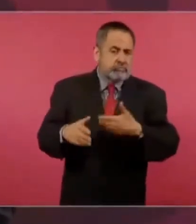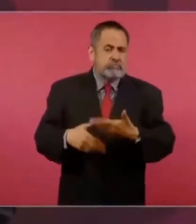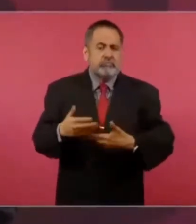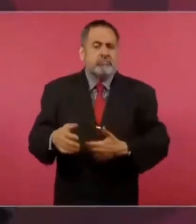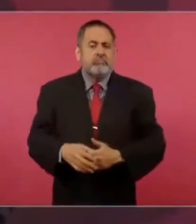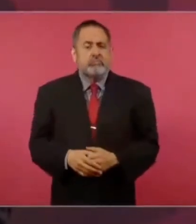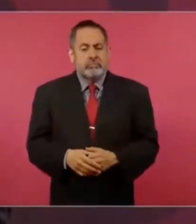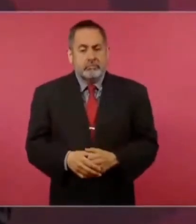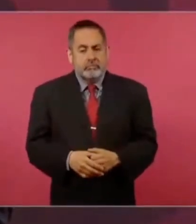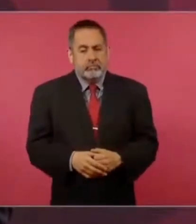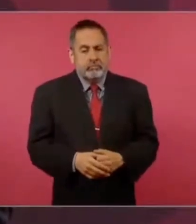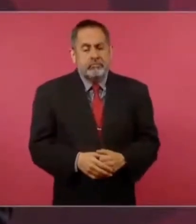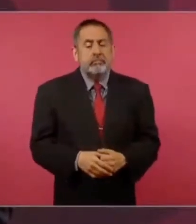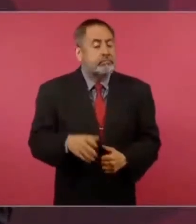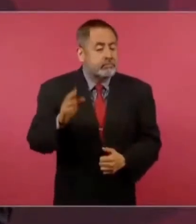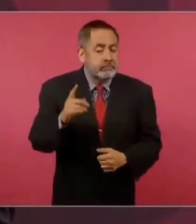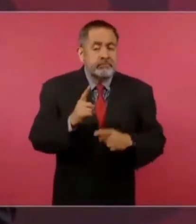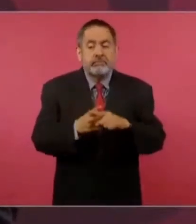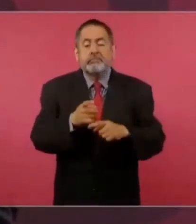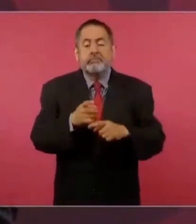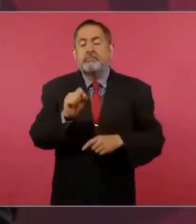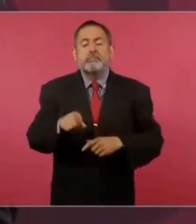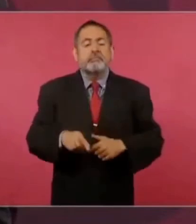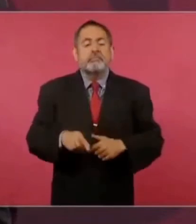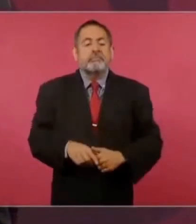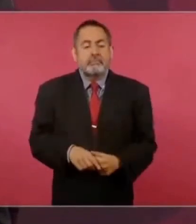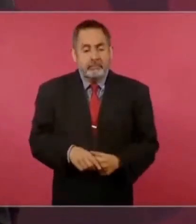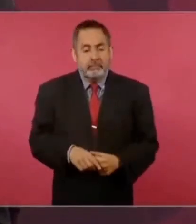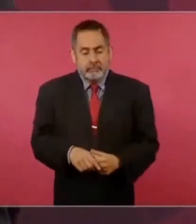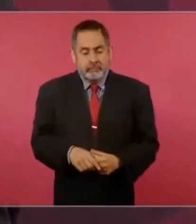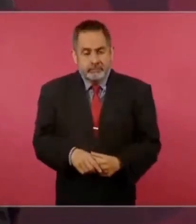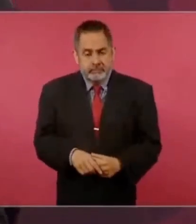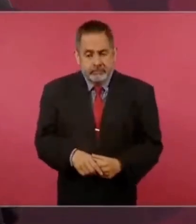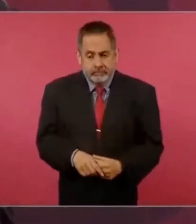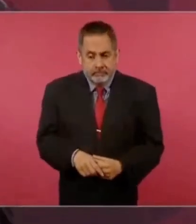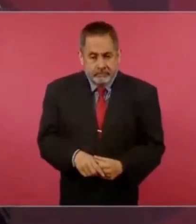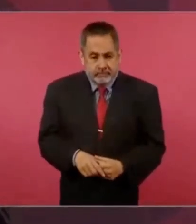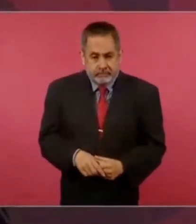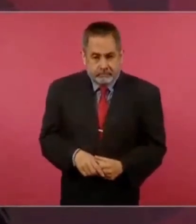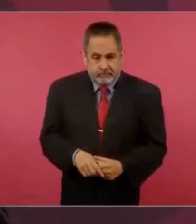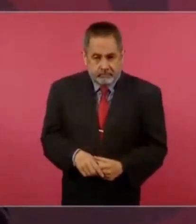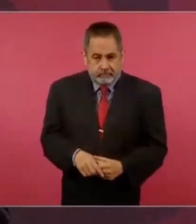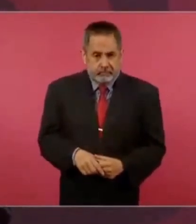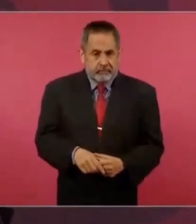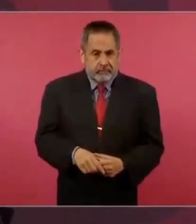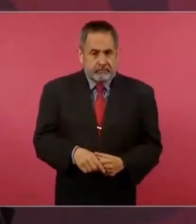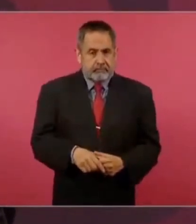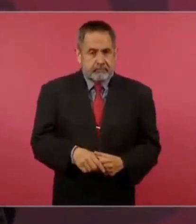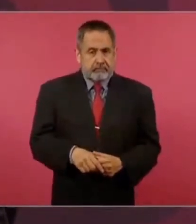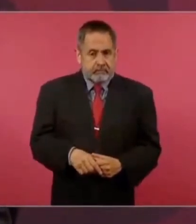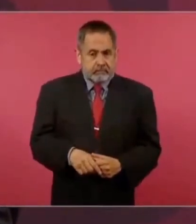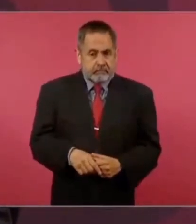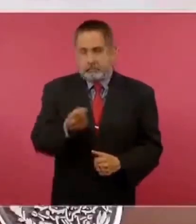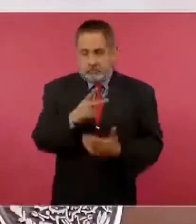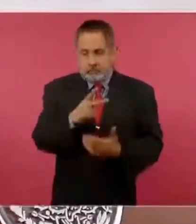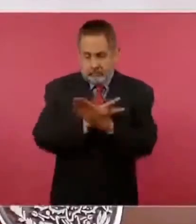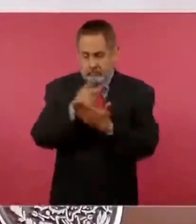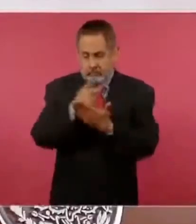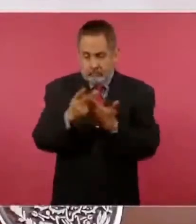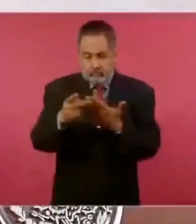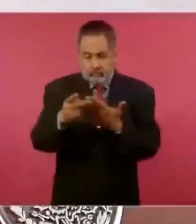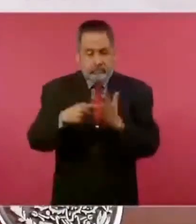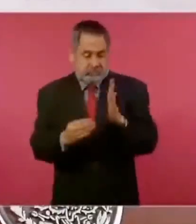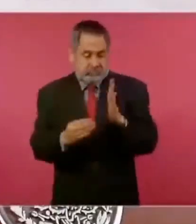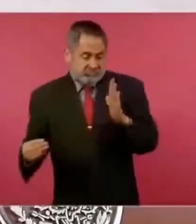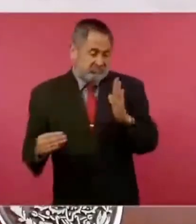Además, hay programas que ya se convirtieron en derechos